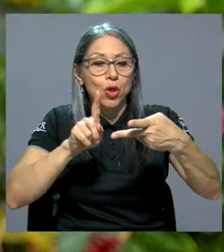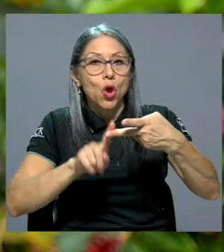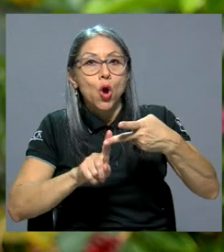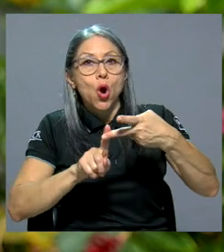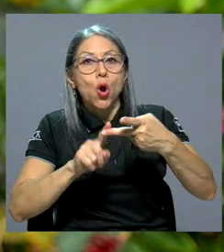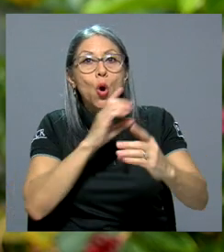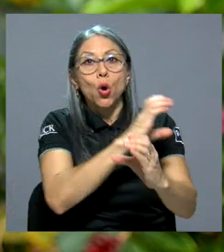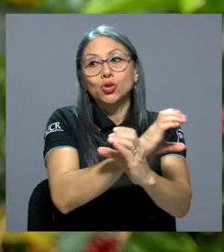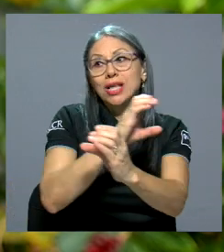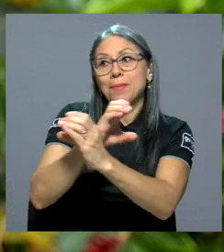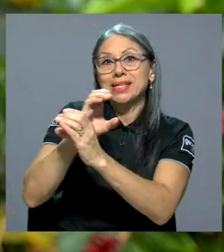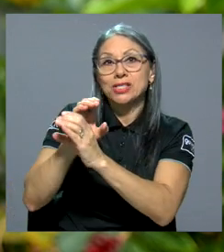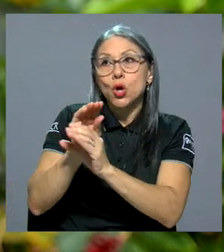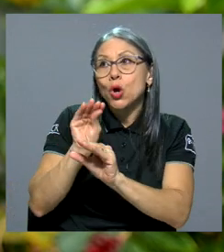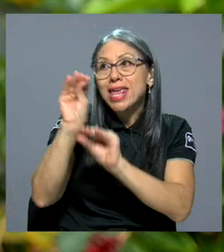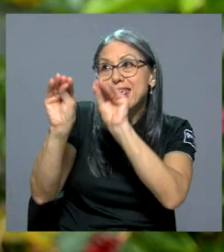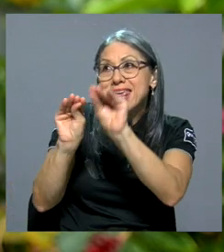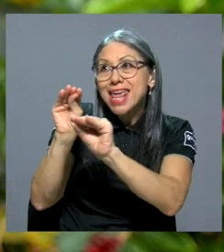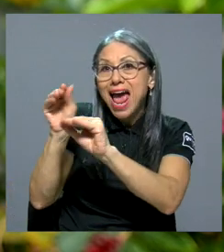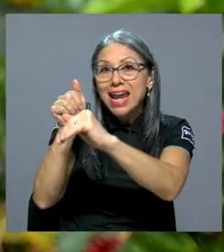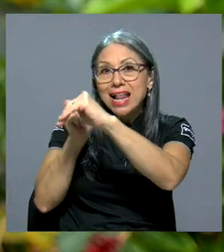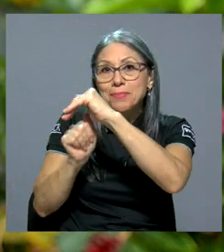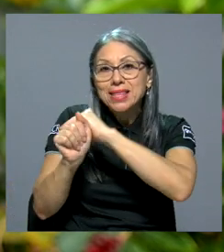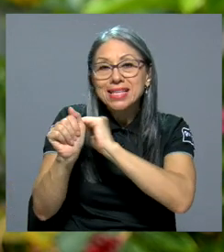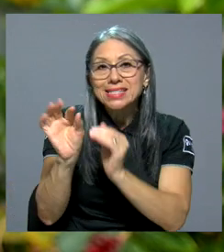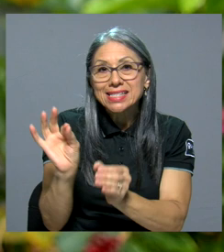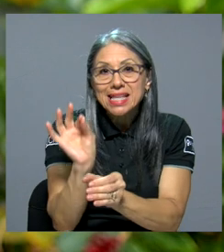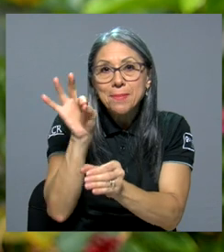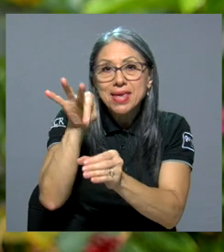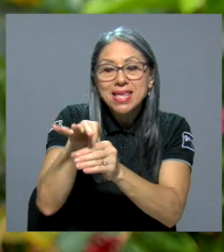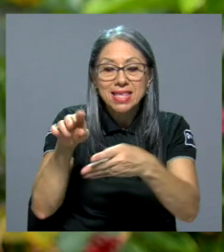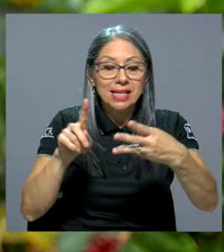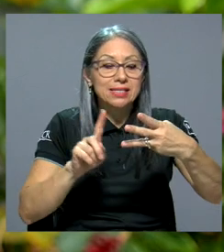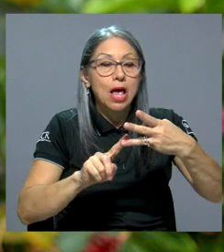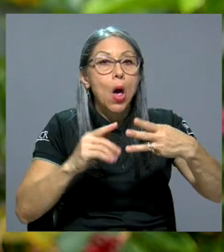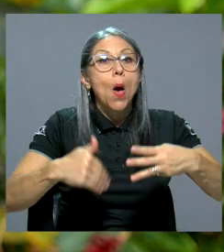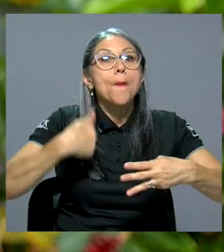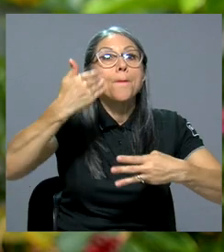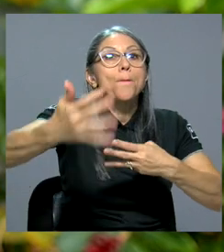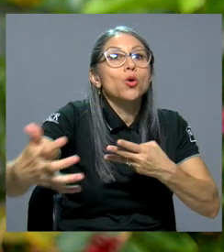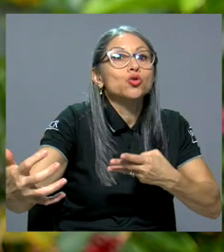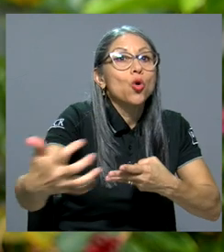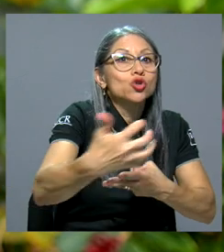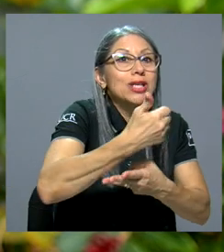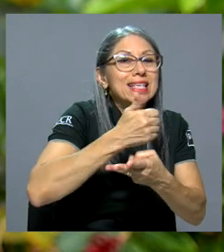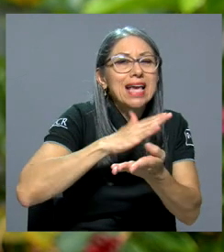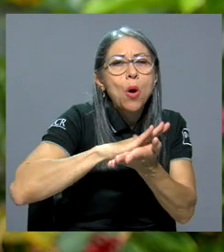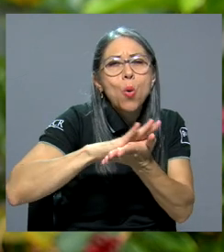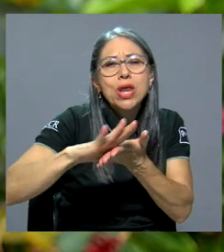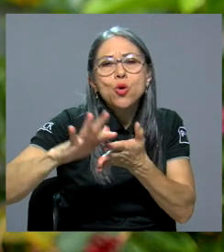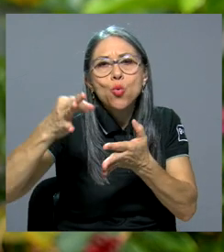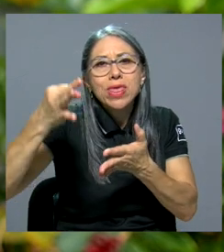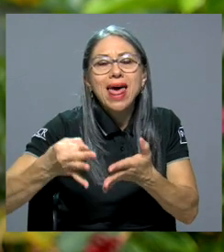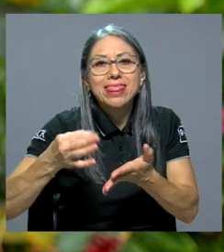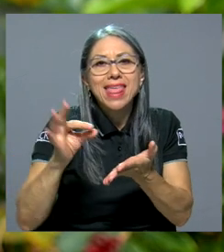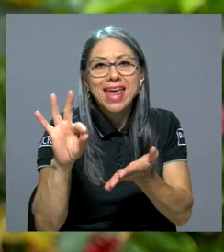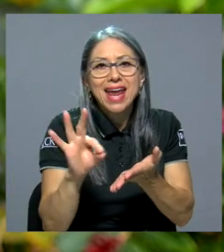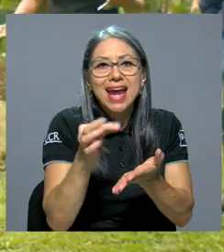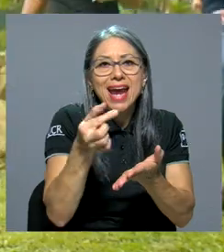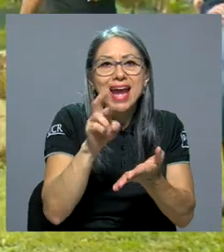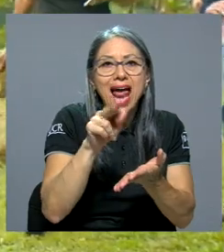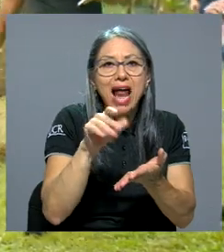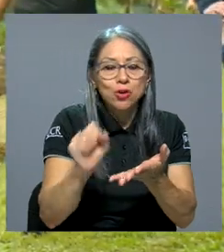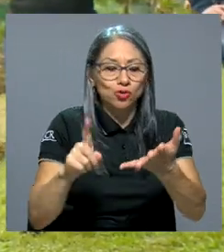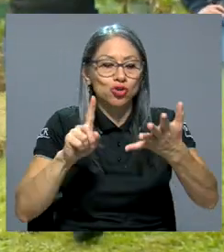conservación y almacenamiento de semillas también en el área de post cosecha e inocuidad de granos y también